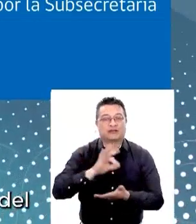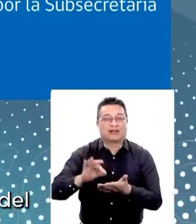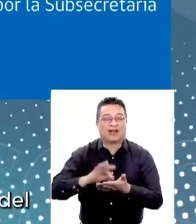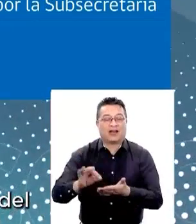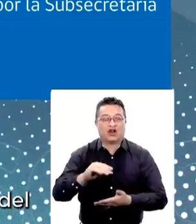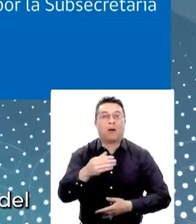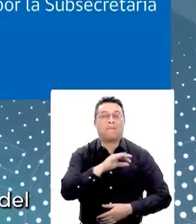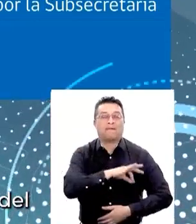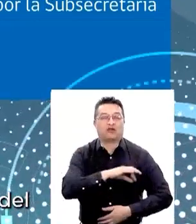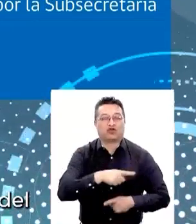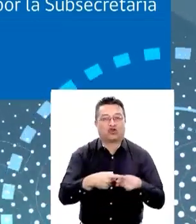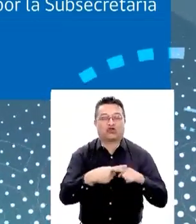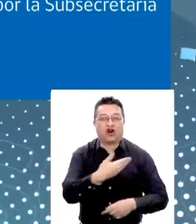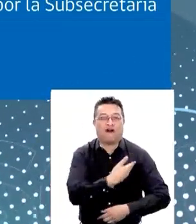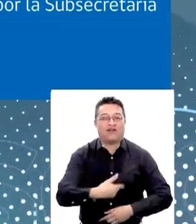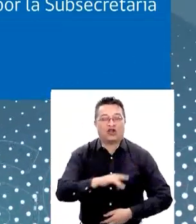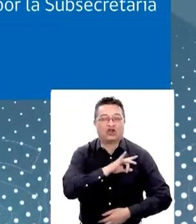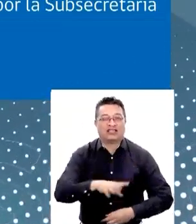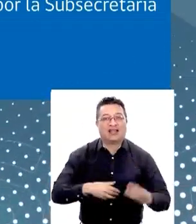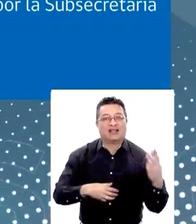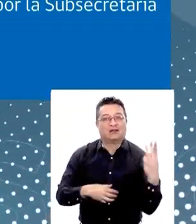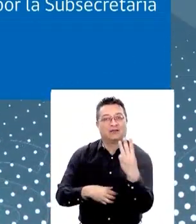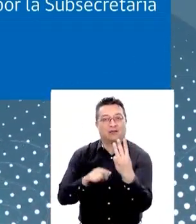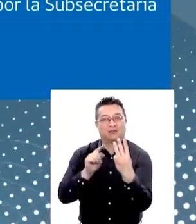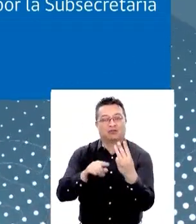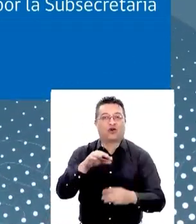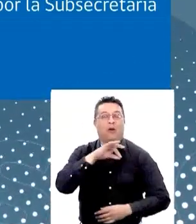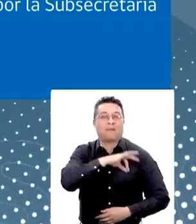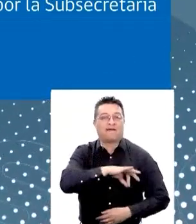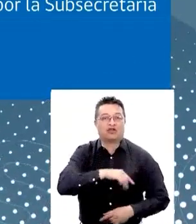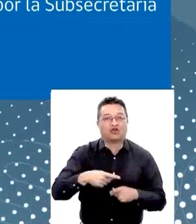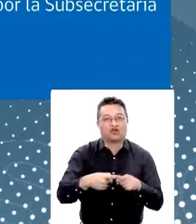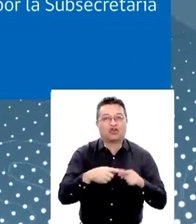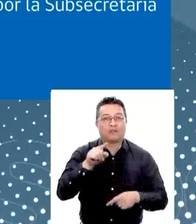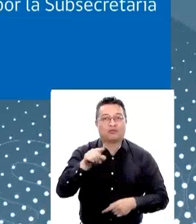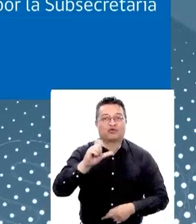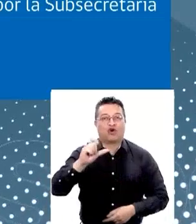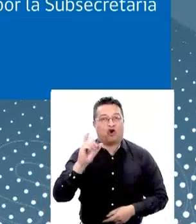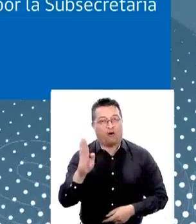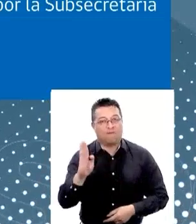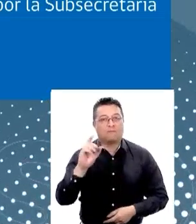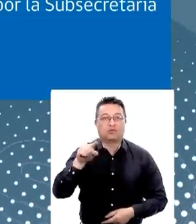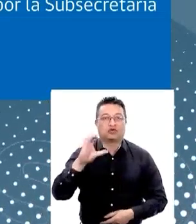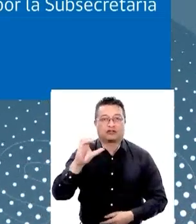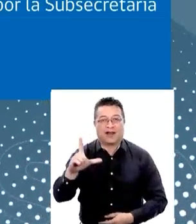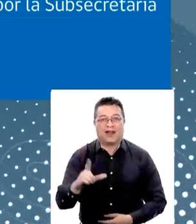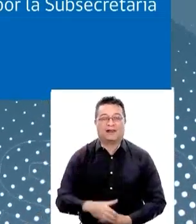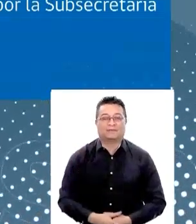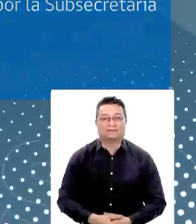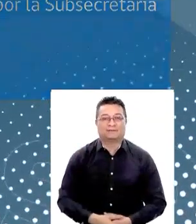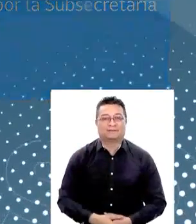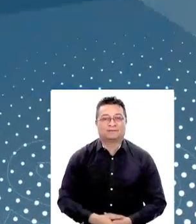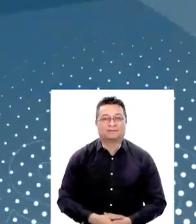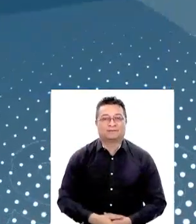Previsión Social del Gobierno de Chile. www.previsionsocial.gov.cl